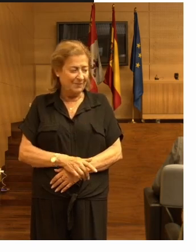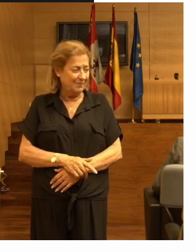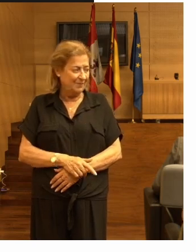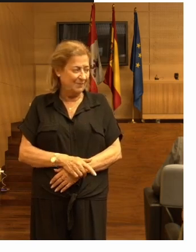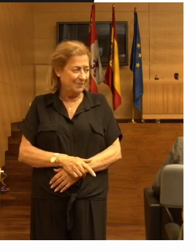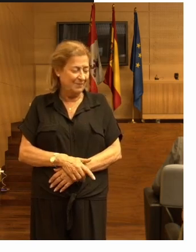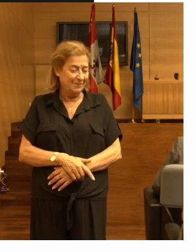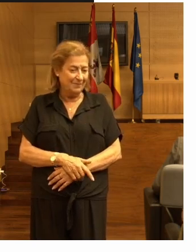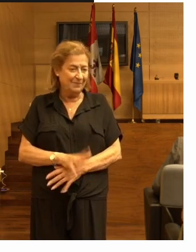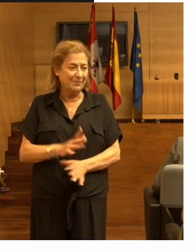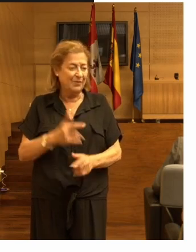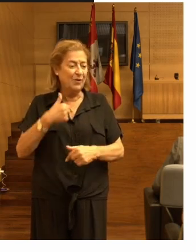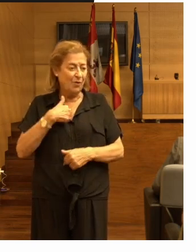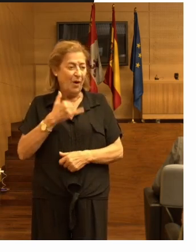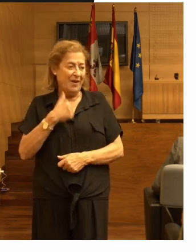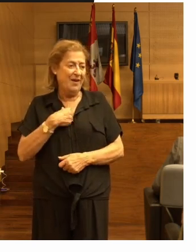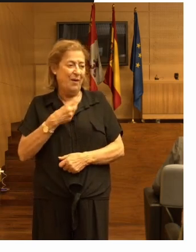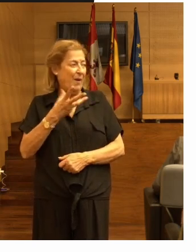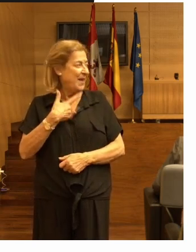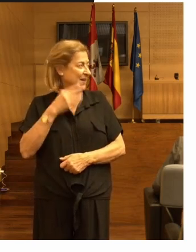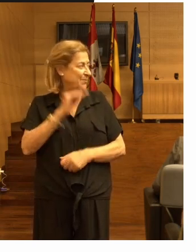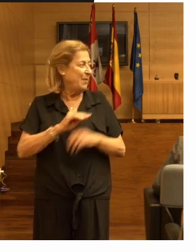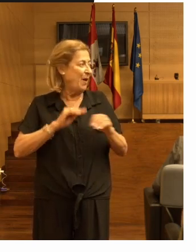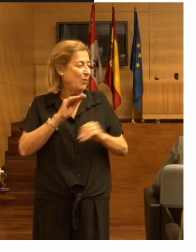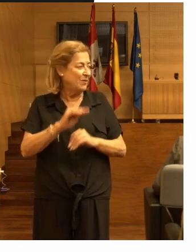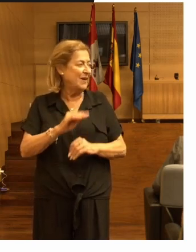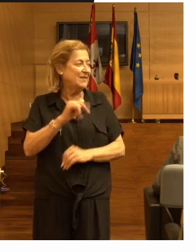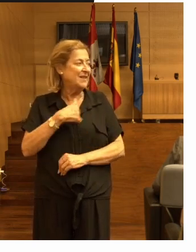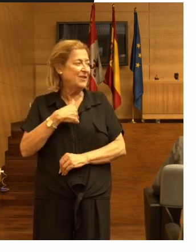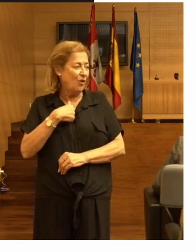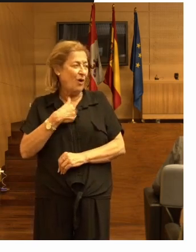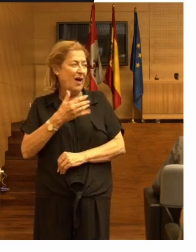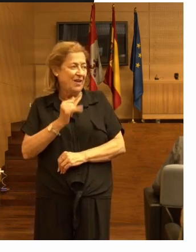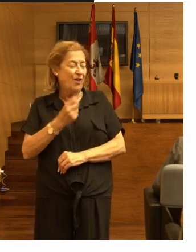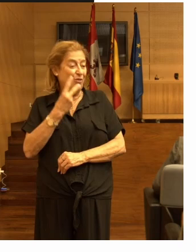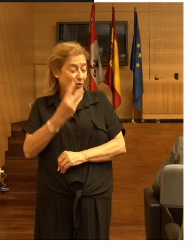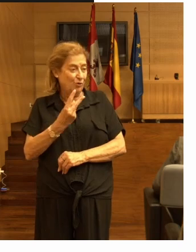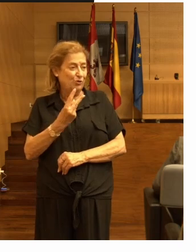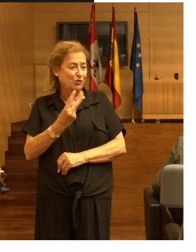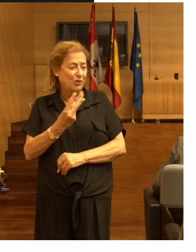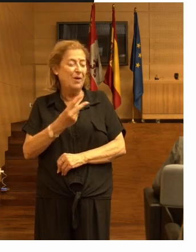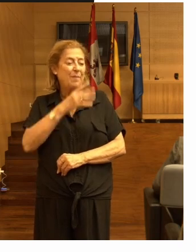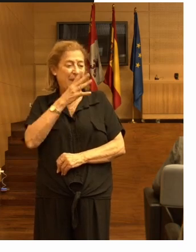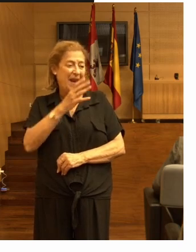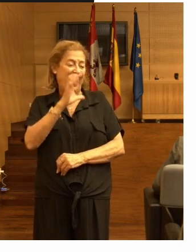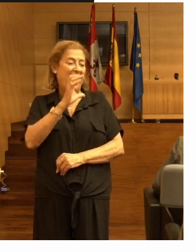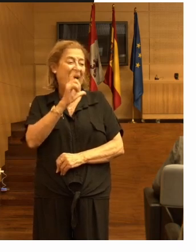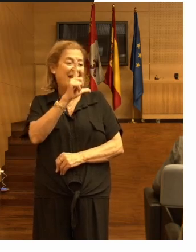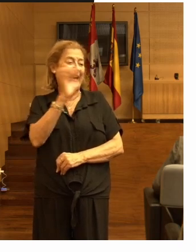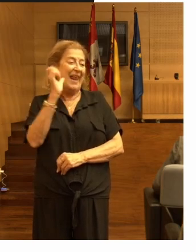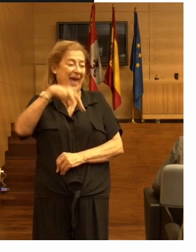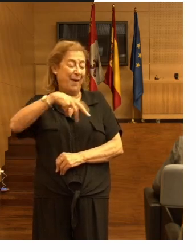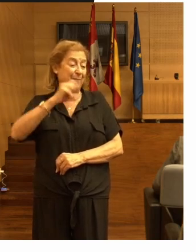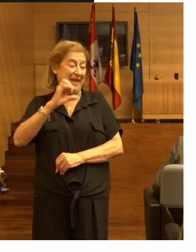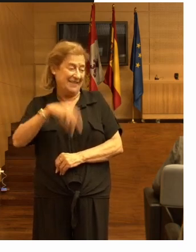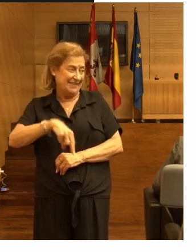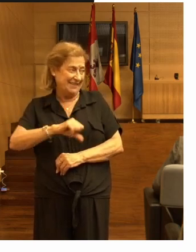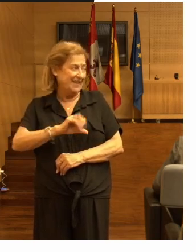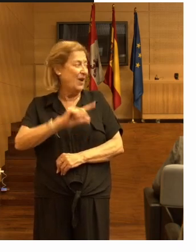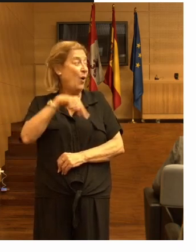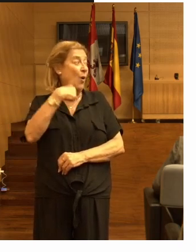yo tengo varias preguntas y tengo dos para Clemens luego